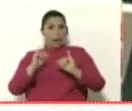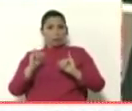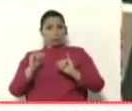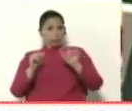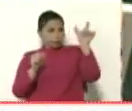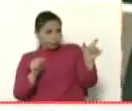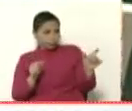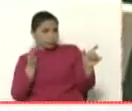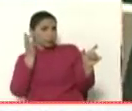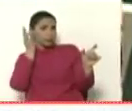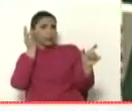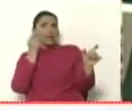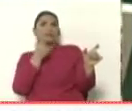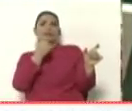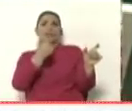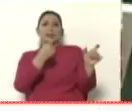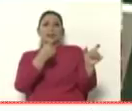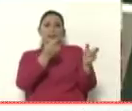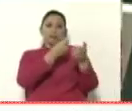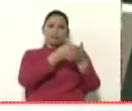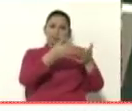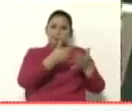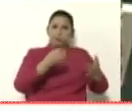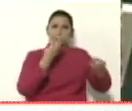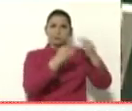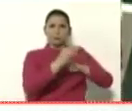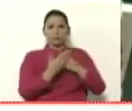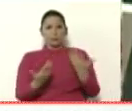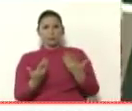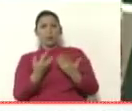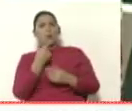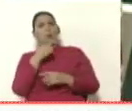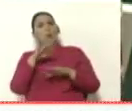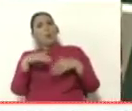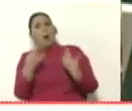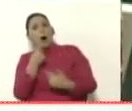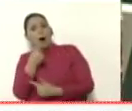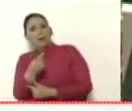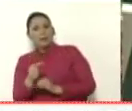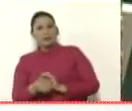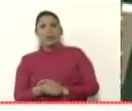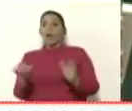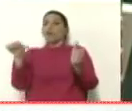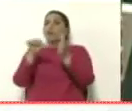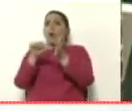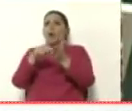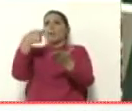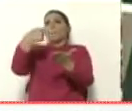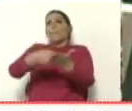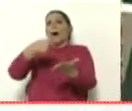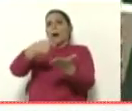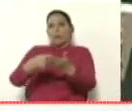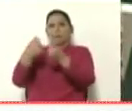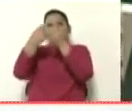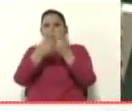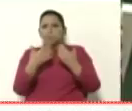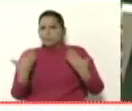le escribe al señor Marrero, cuando Marrero le dice, ¿dónde te deposito los reales?